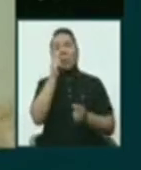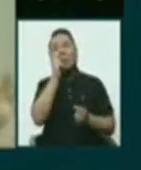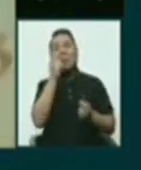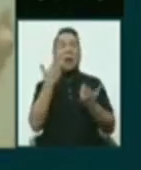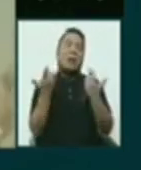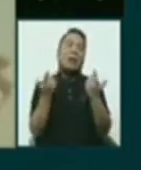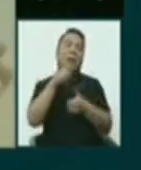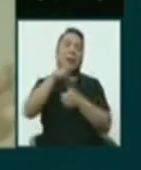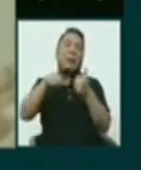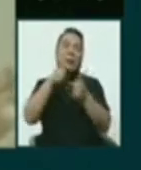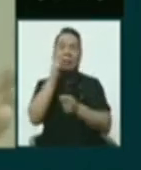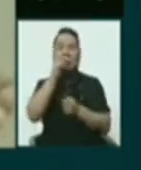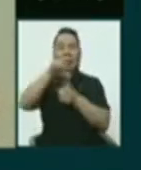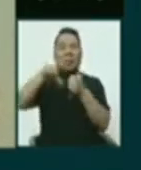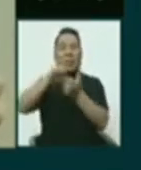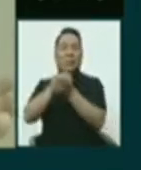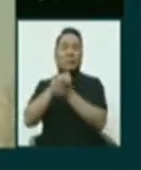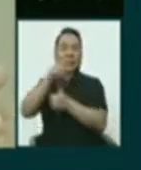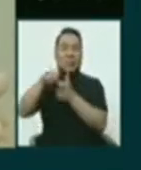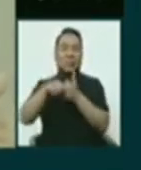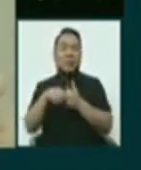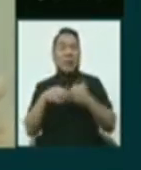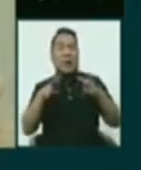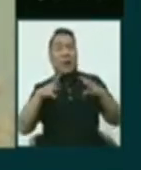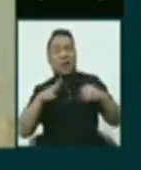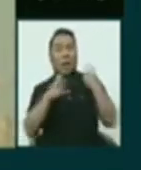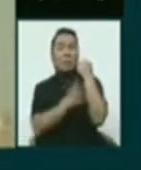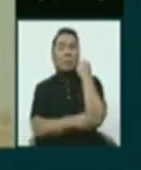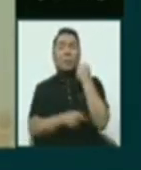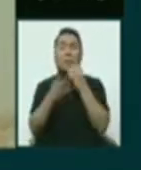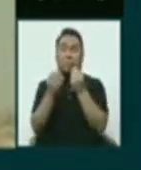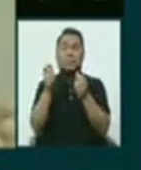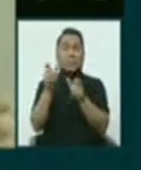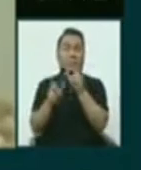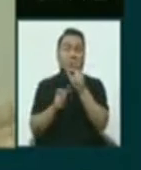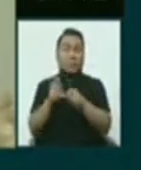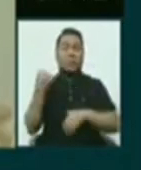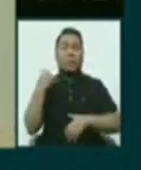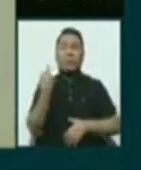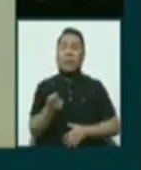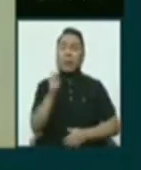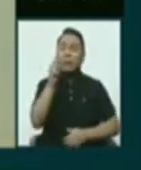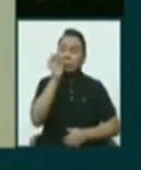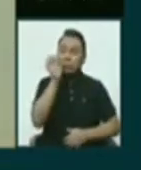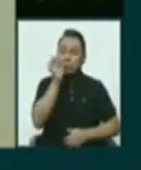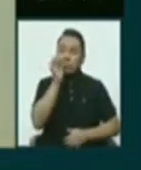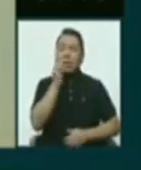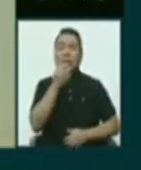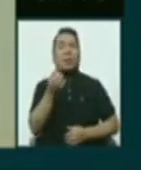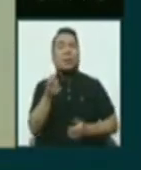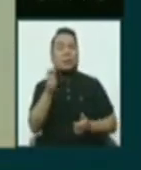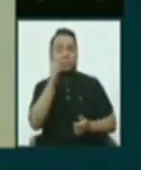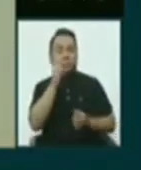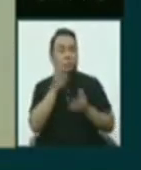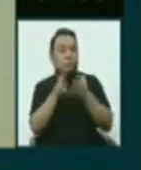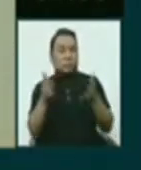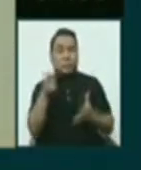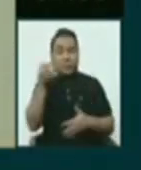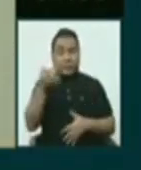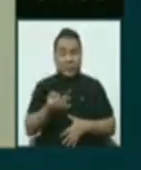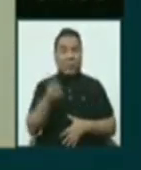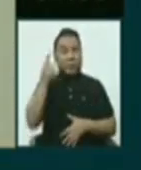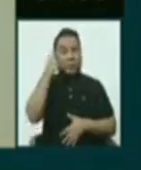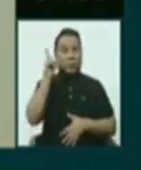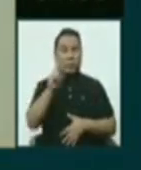¿no? Entonces, sea ricos, sea pobres, es que menos consume. Entonces, eso es una realidad nacional. Pero para